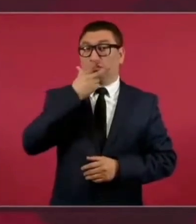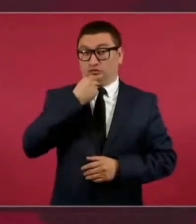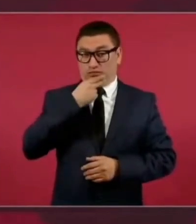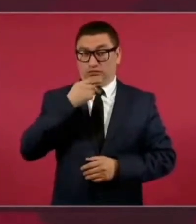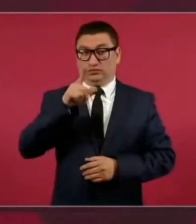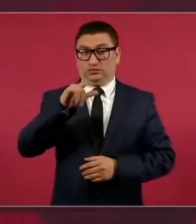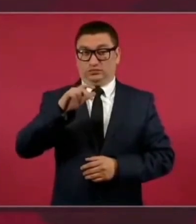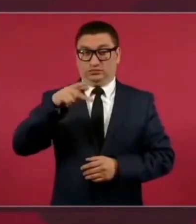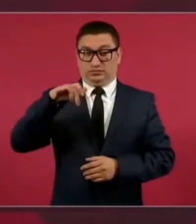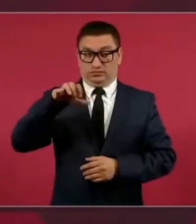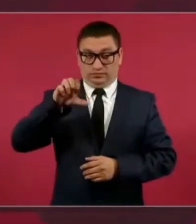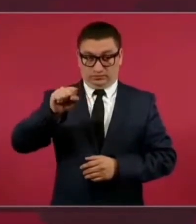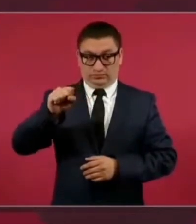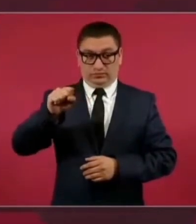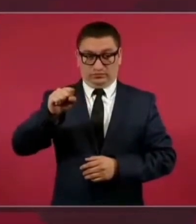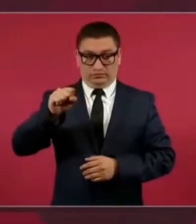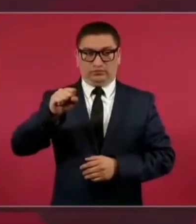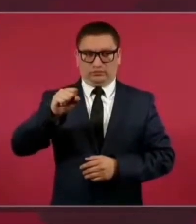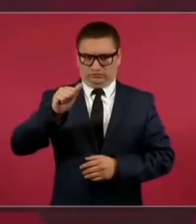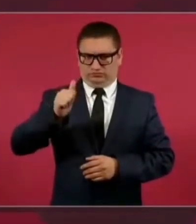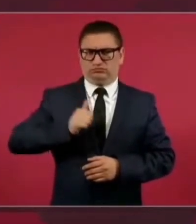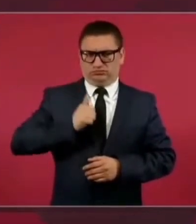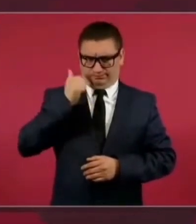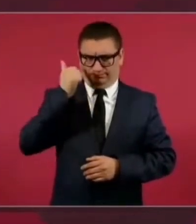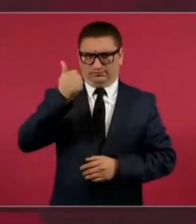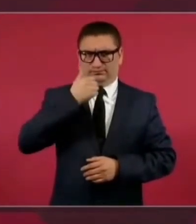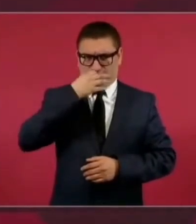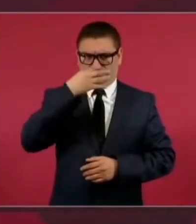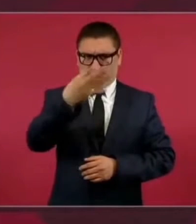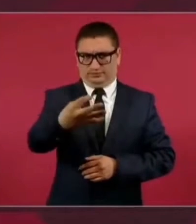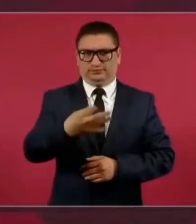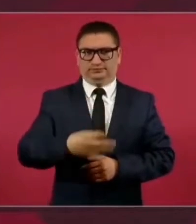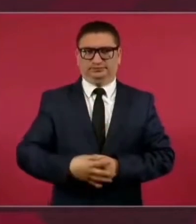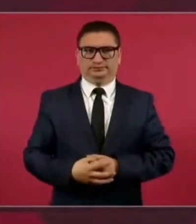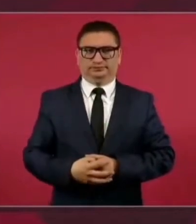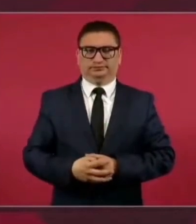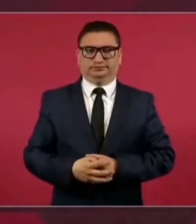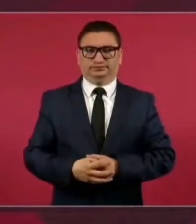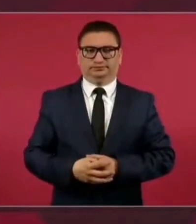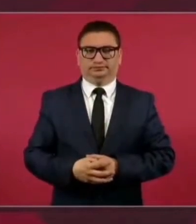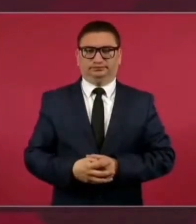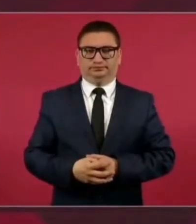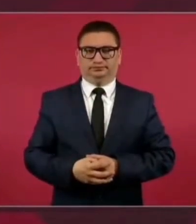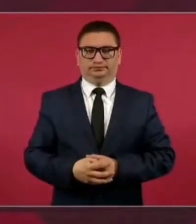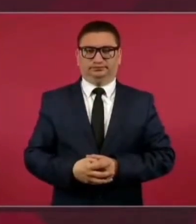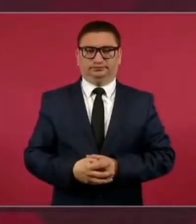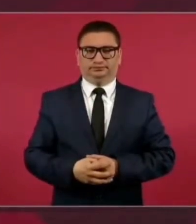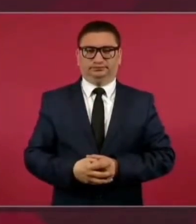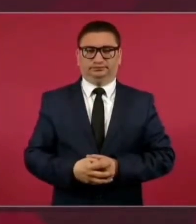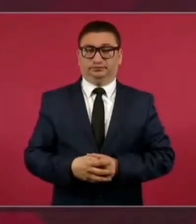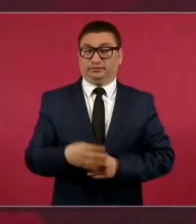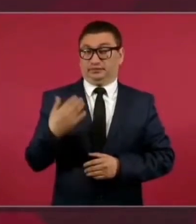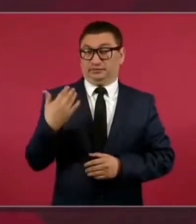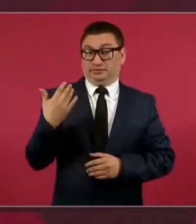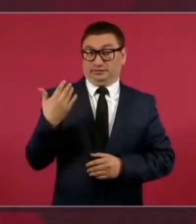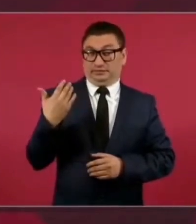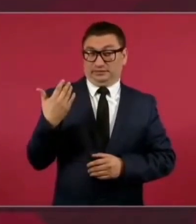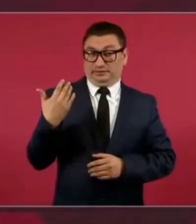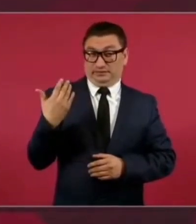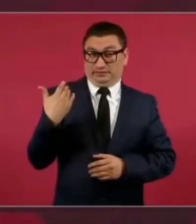aquí aprovecho, acaba de resolver